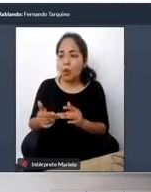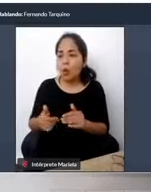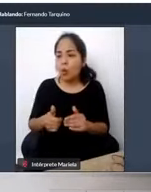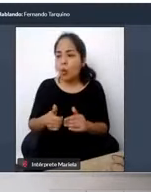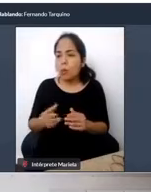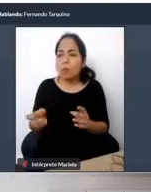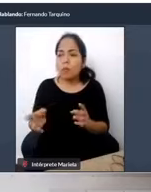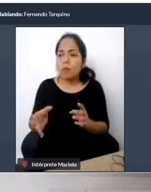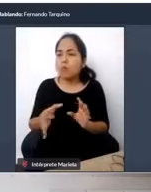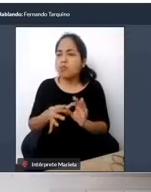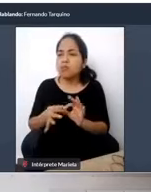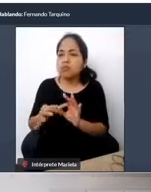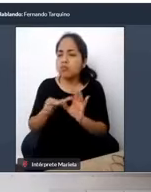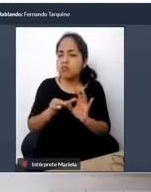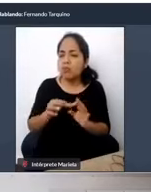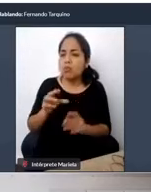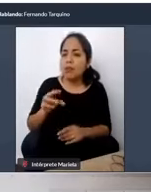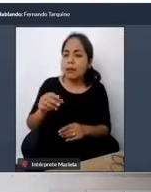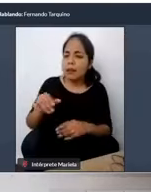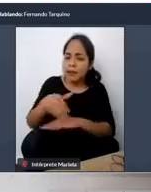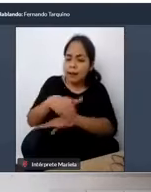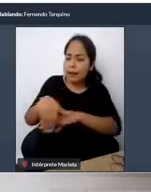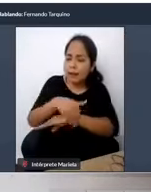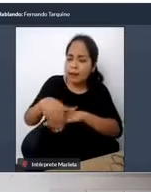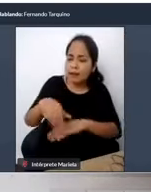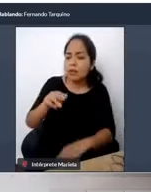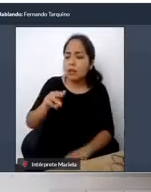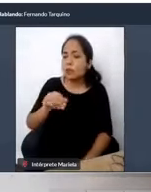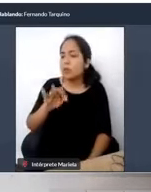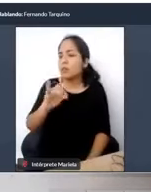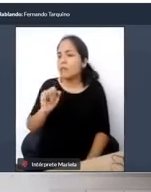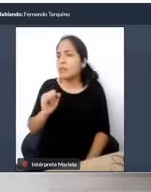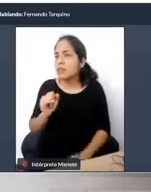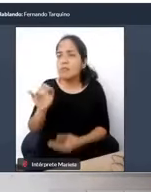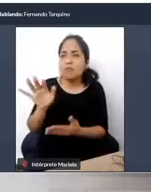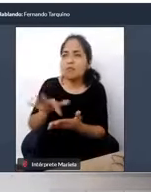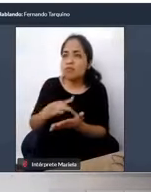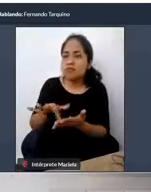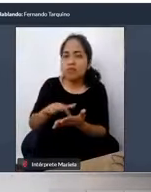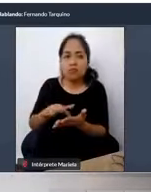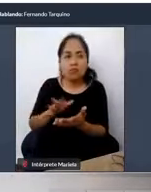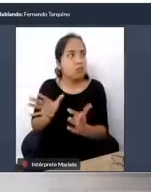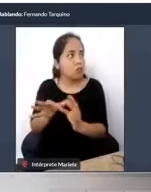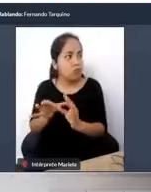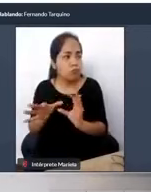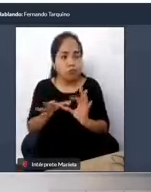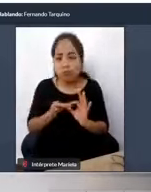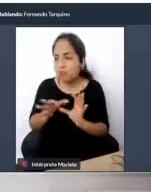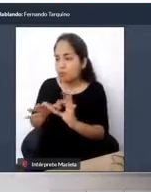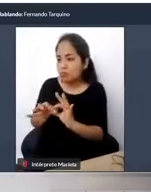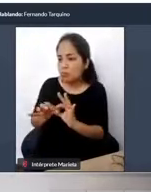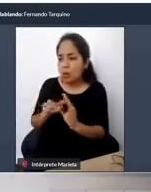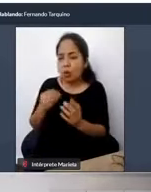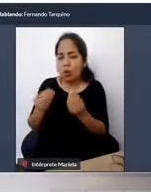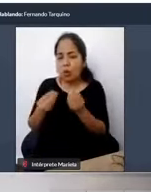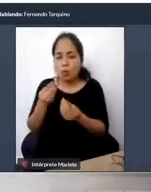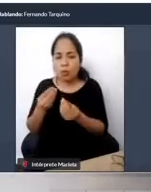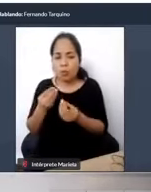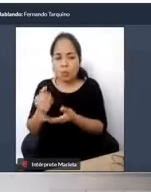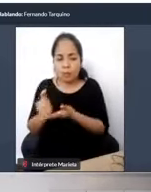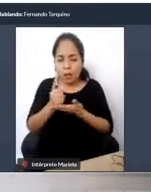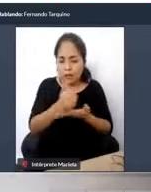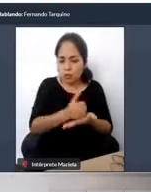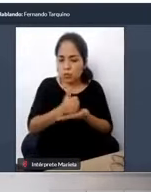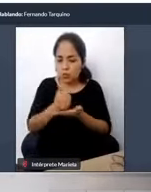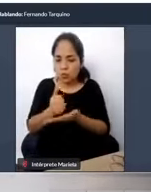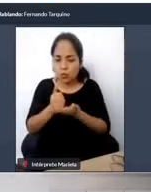en la calle instalados para que puedan en el cuarto punto cruzar de manera segura las intersecciones a partir de aplicaciones coordinadas con